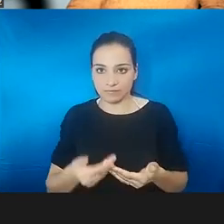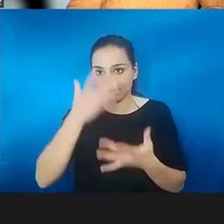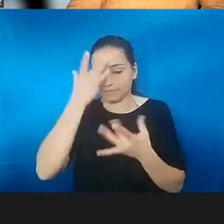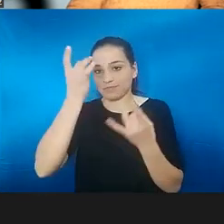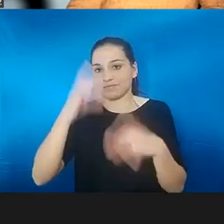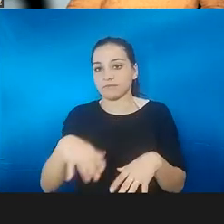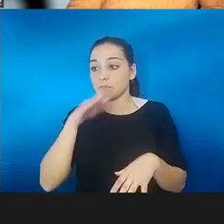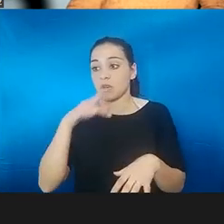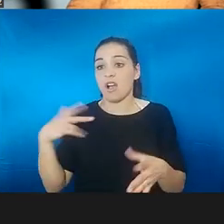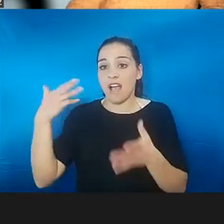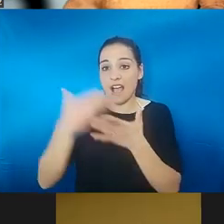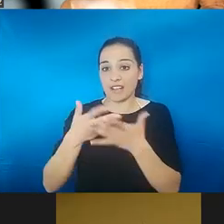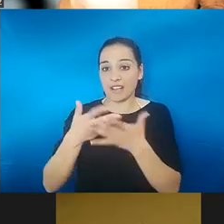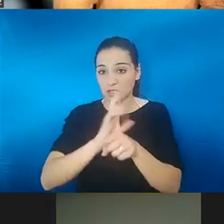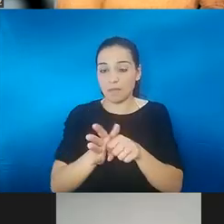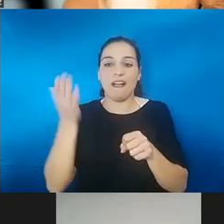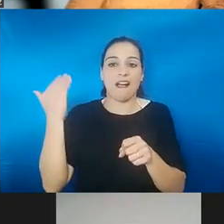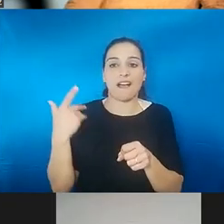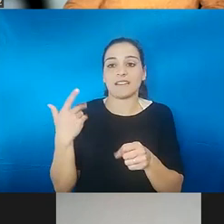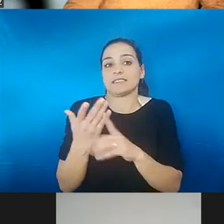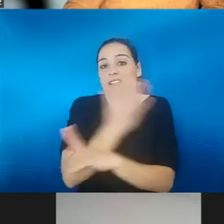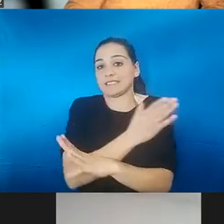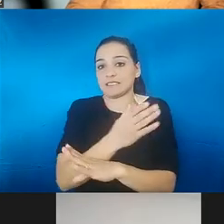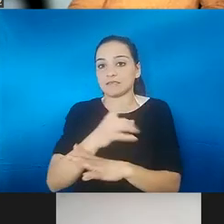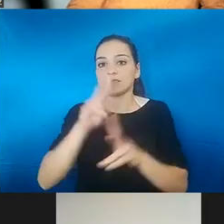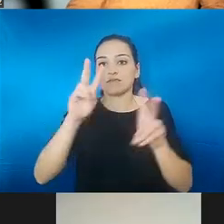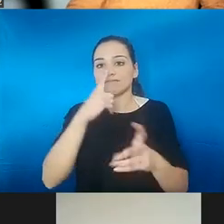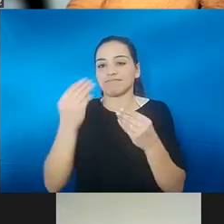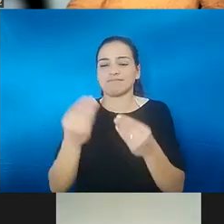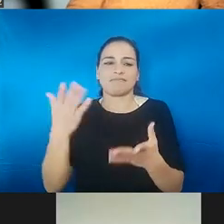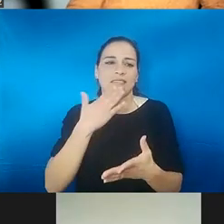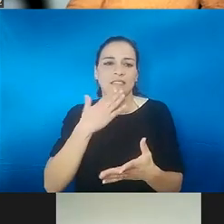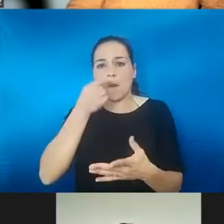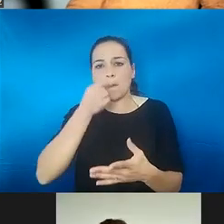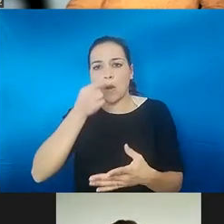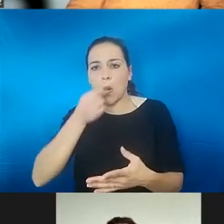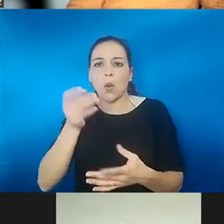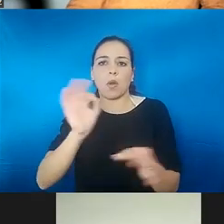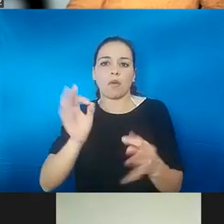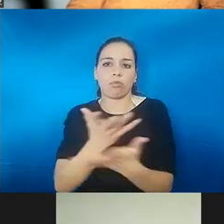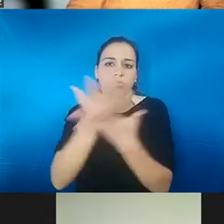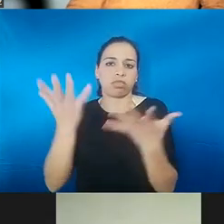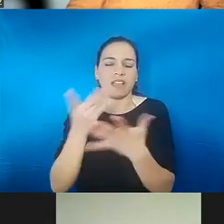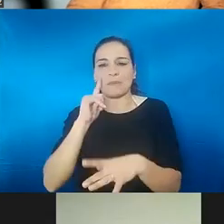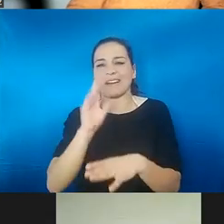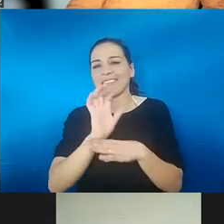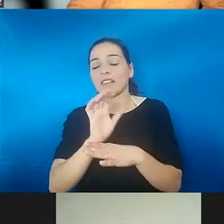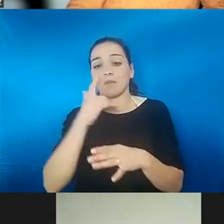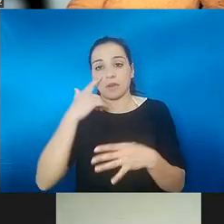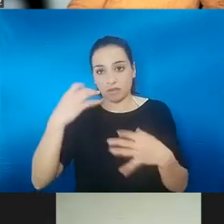tenían ni idea. O perdiaba el olfato y le sonaba a broma o a tener mocos. Pero va mucho más allá, por desgracia.